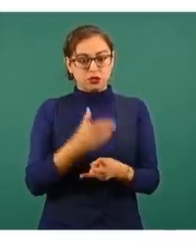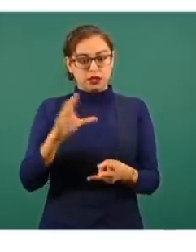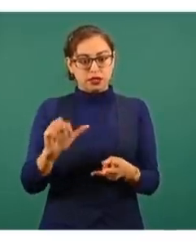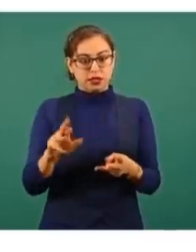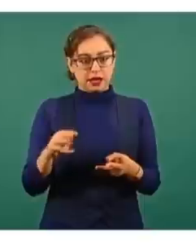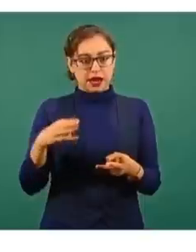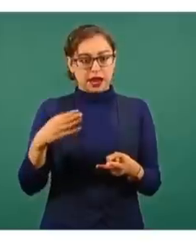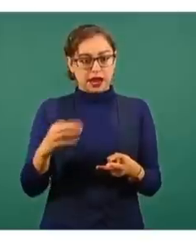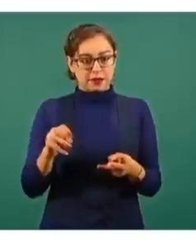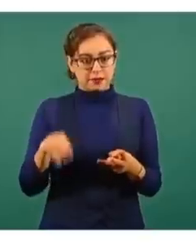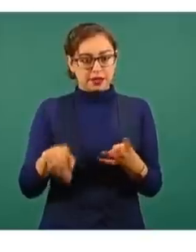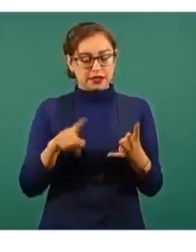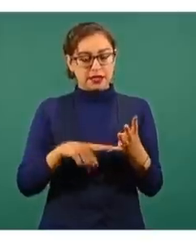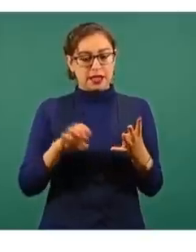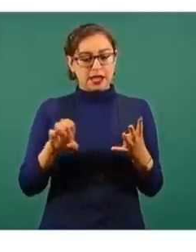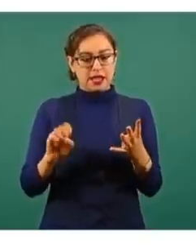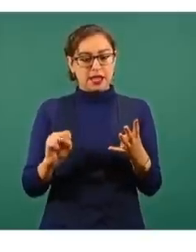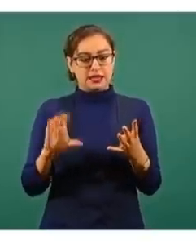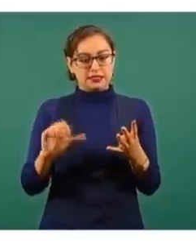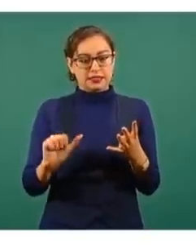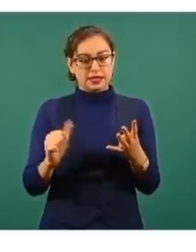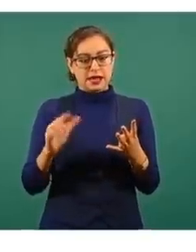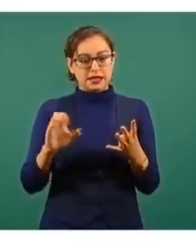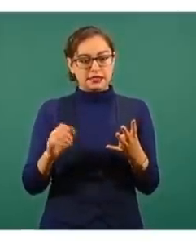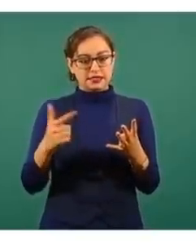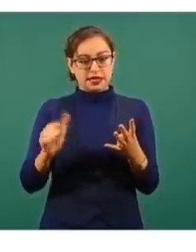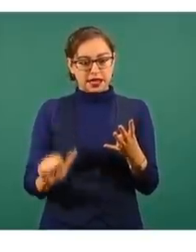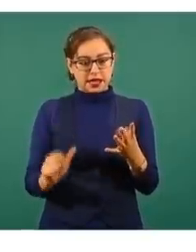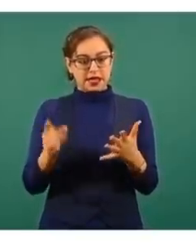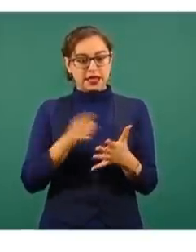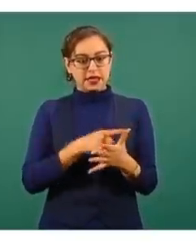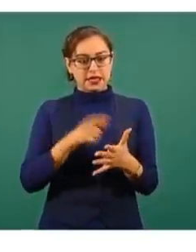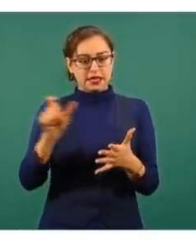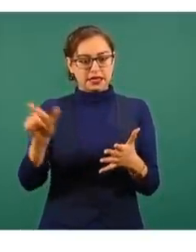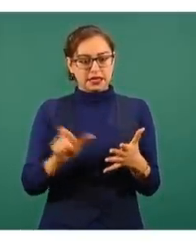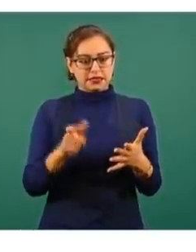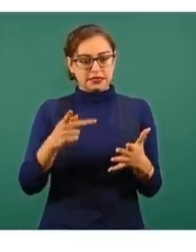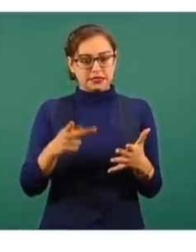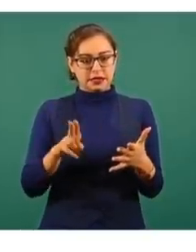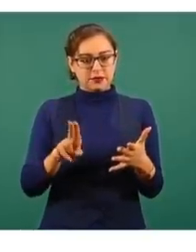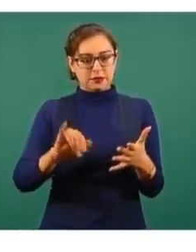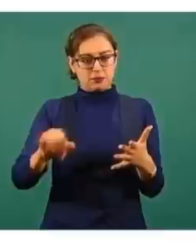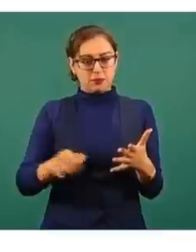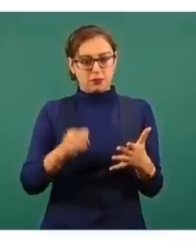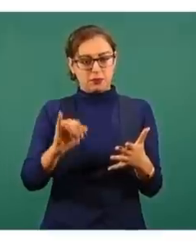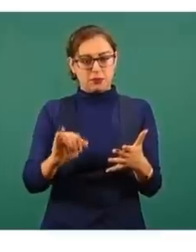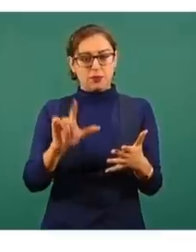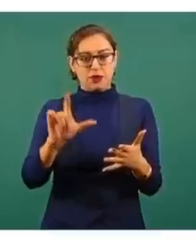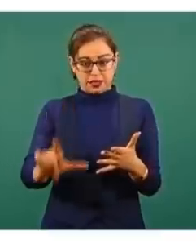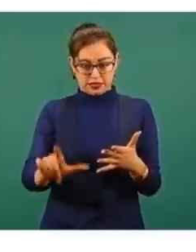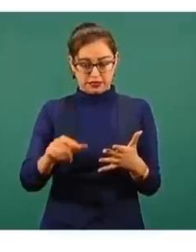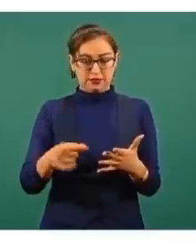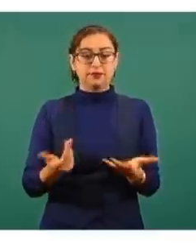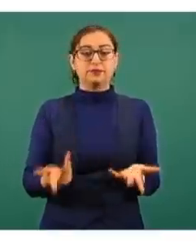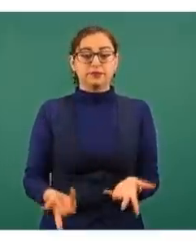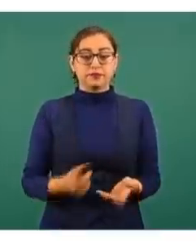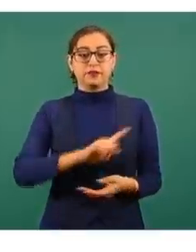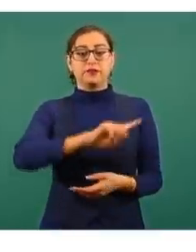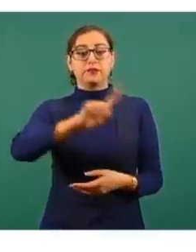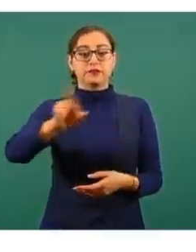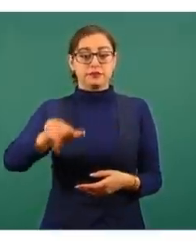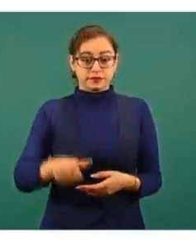Espujil. De este punto se disgregan hacia los 81 centros de vacunación